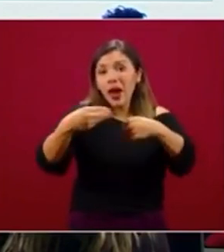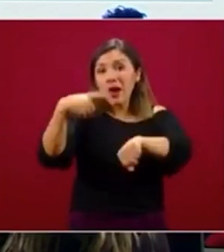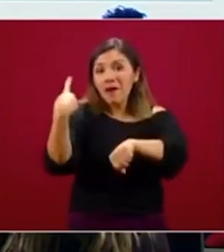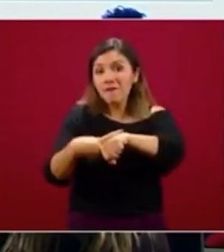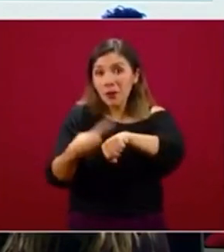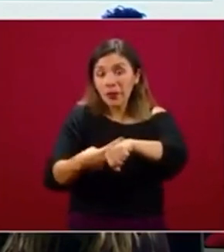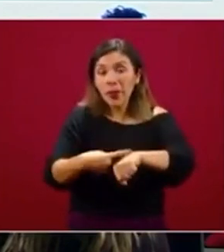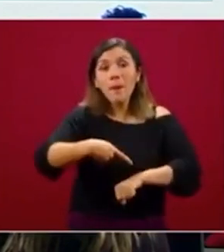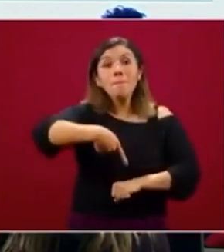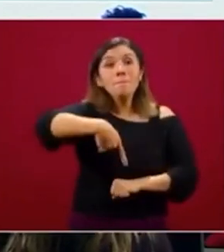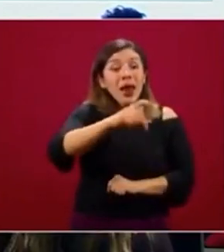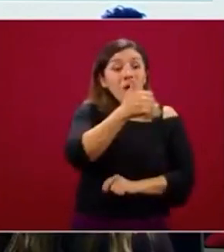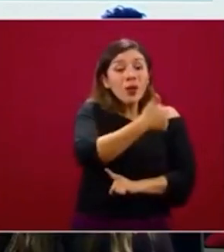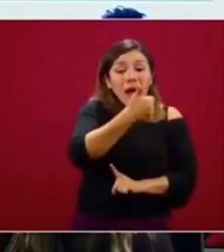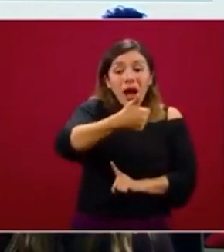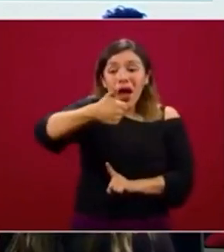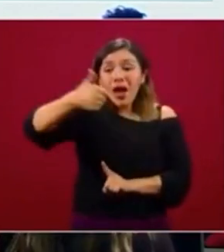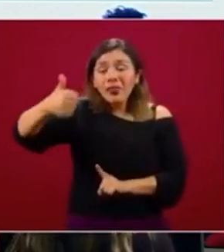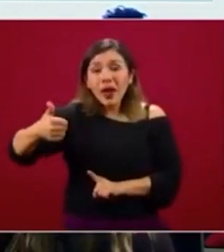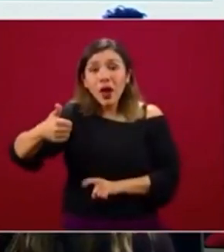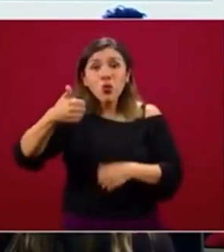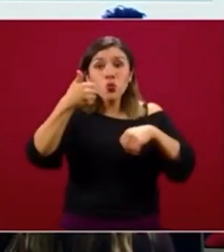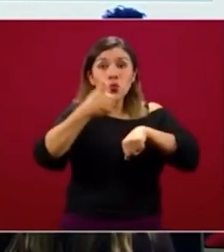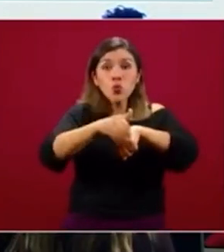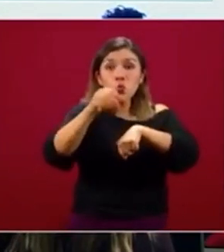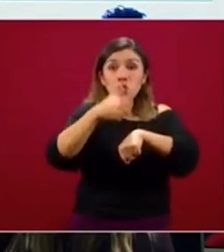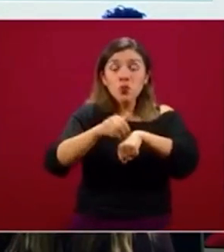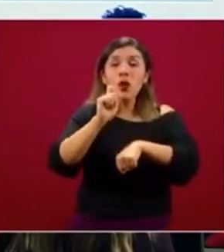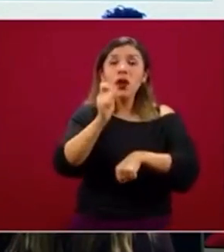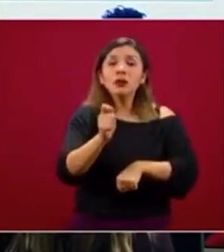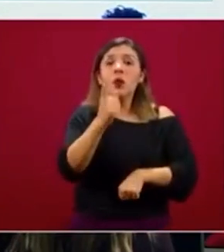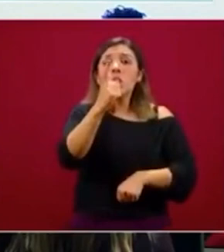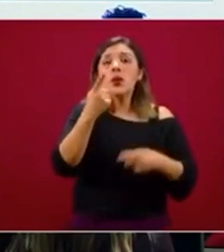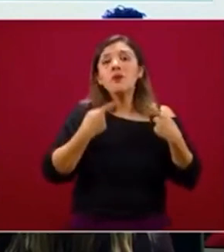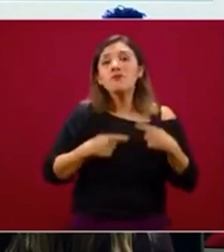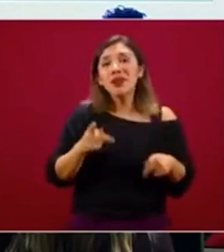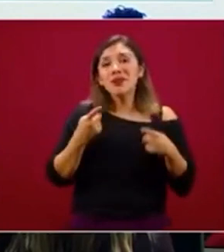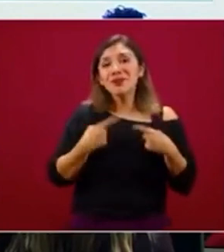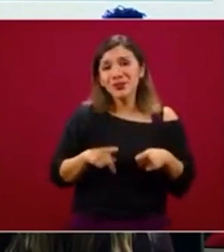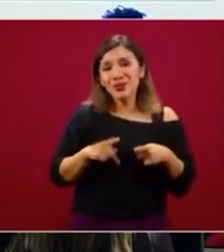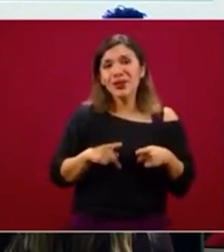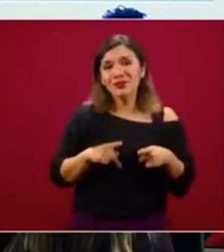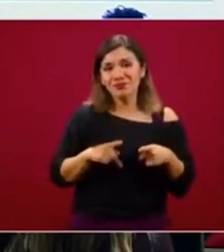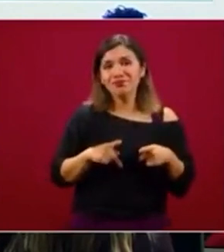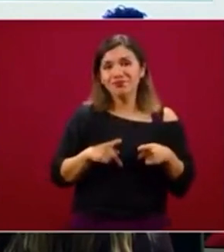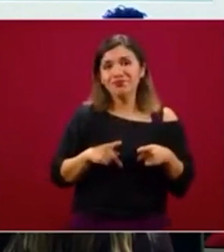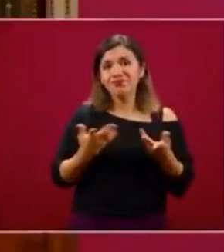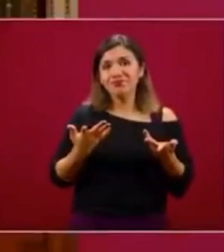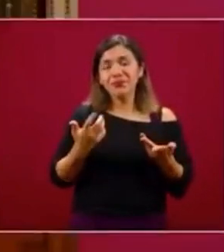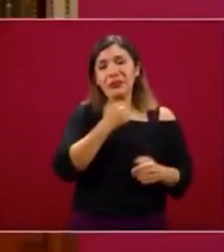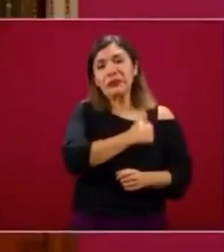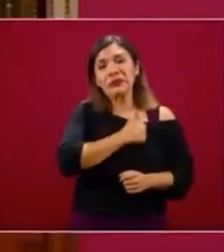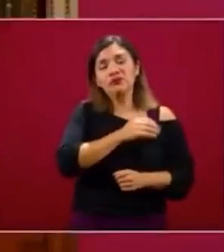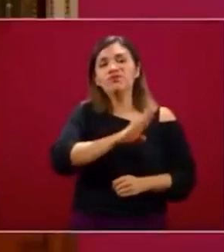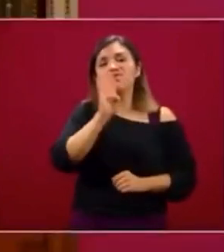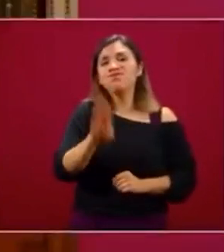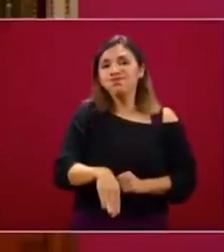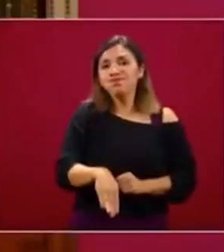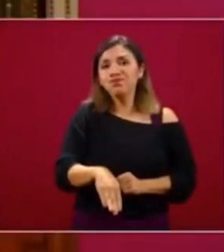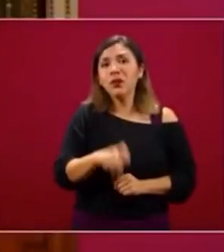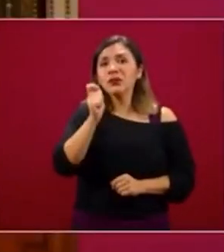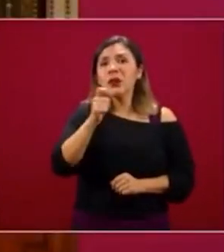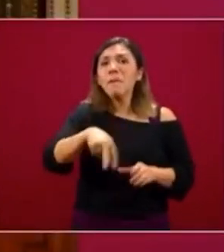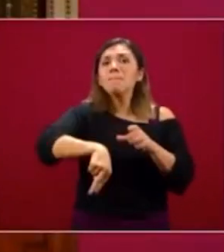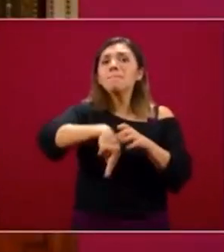pero cada una de estas cifras es una persona, es una persona que perdió la vida, es un